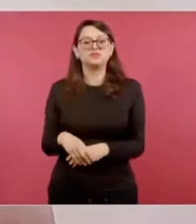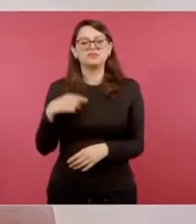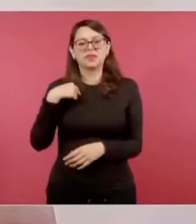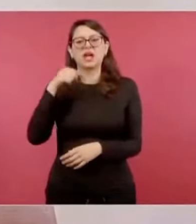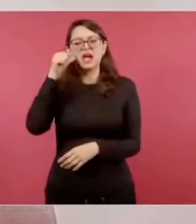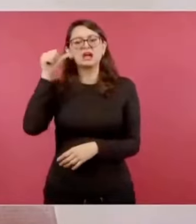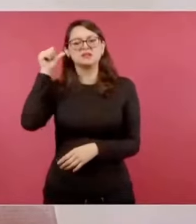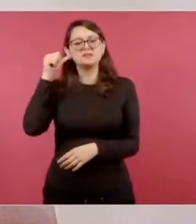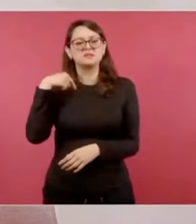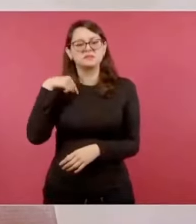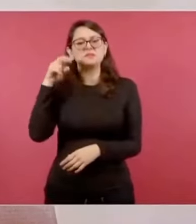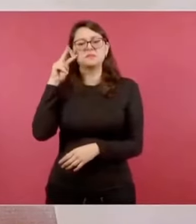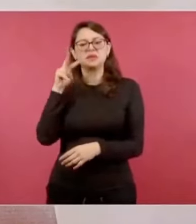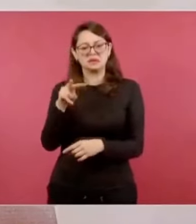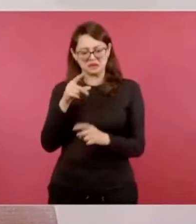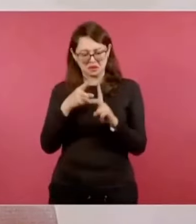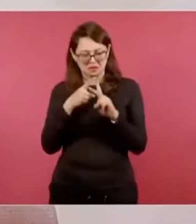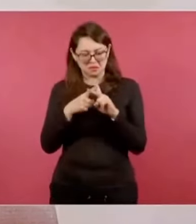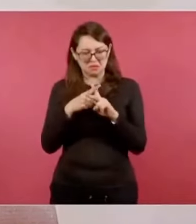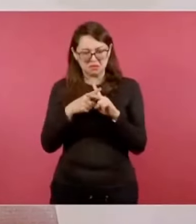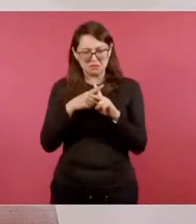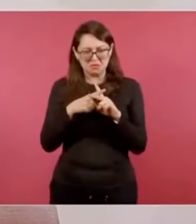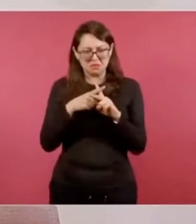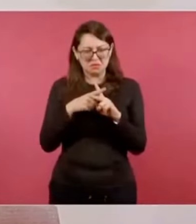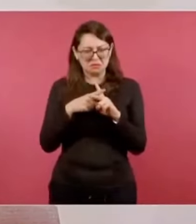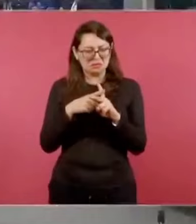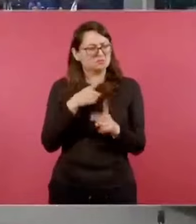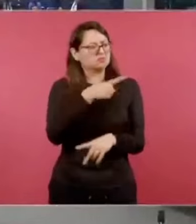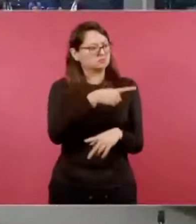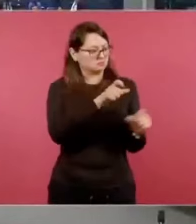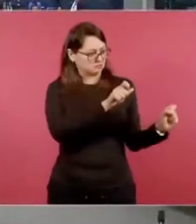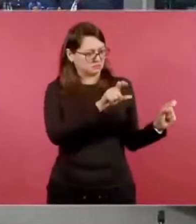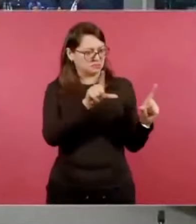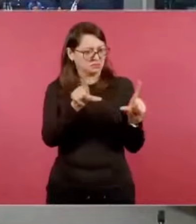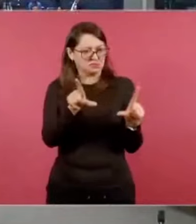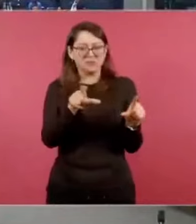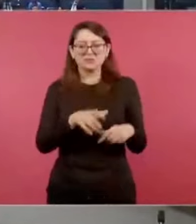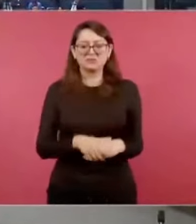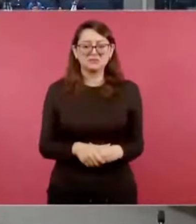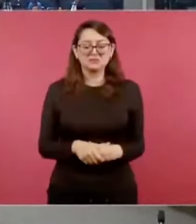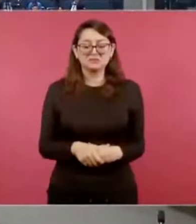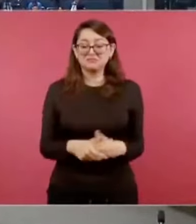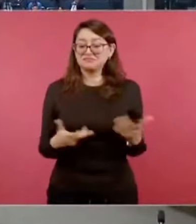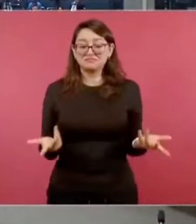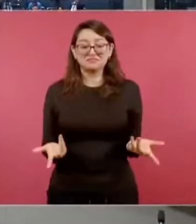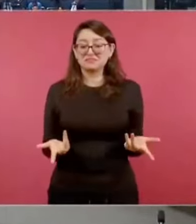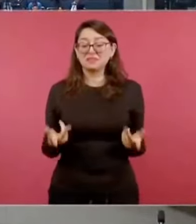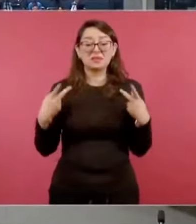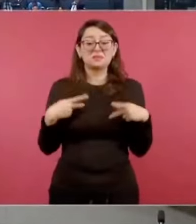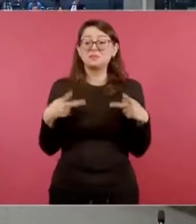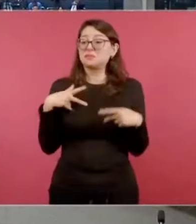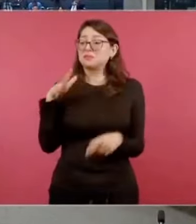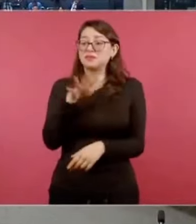ponla, estamos en tercer lugar, porque